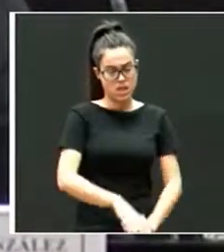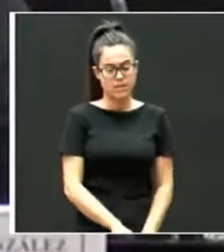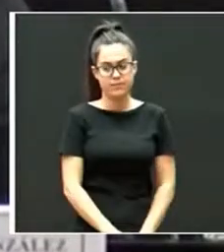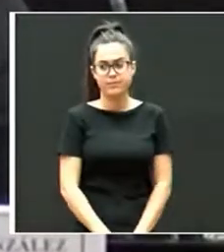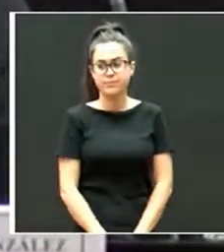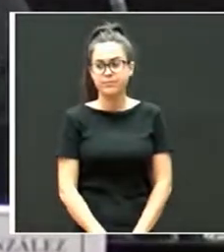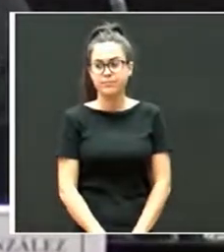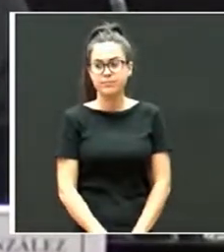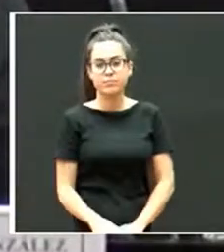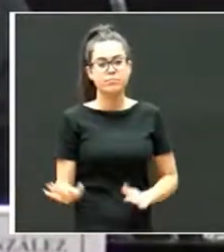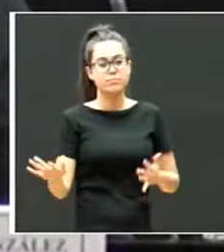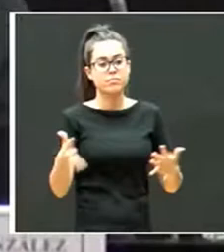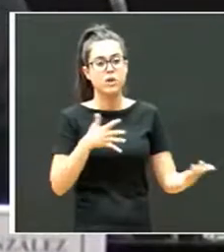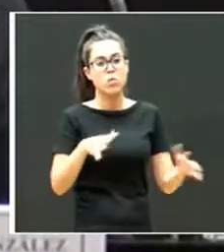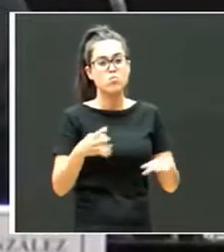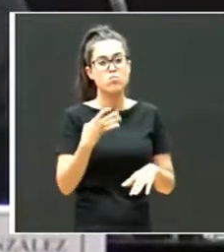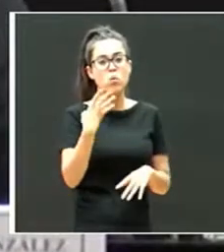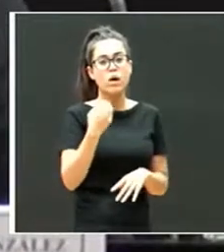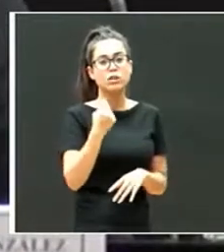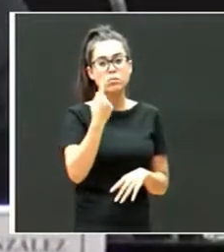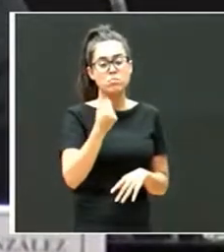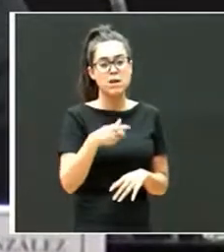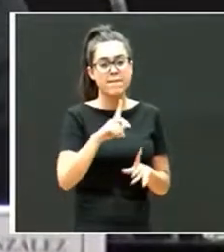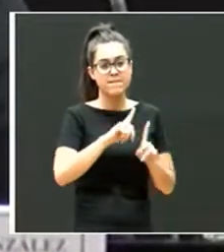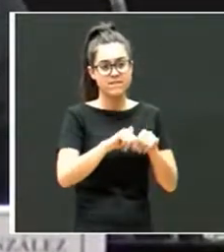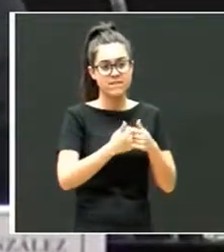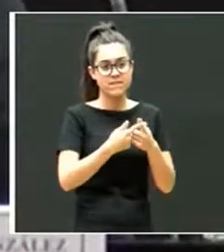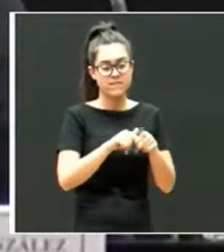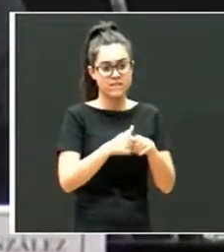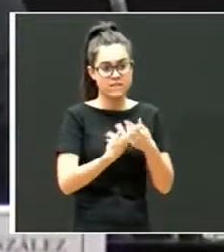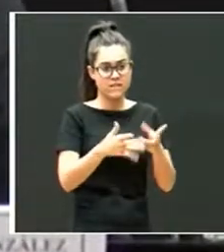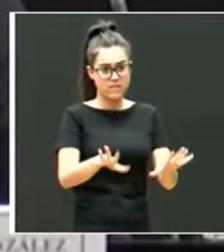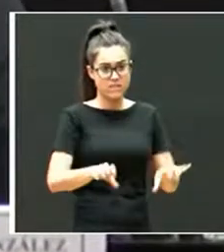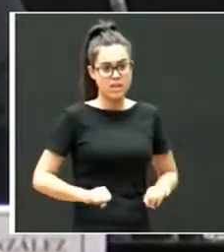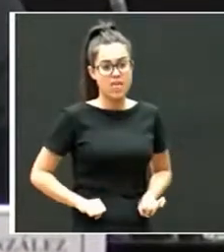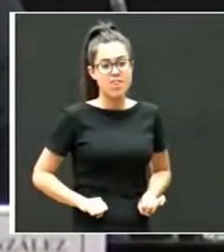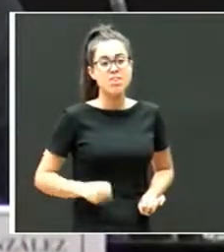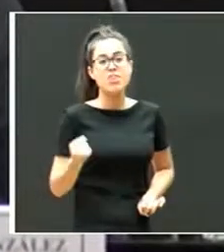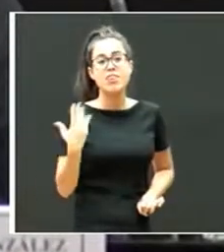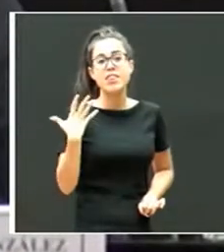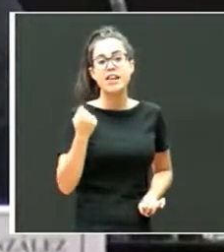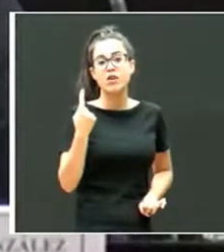Aproximadamente han sido 4.000 familias las que han hecho la adopción de estos 5.000 niños.